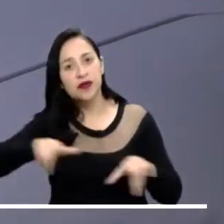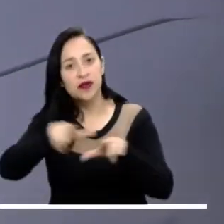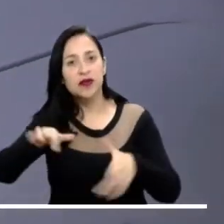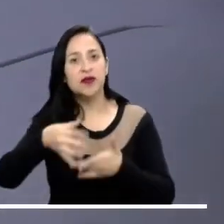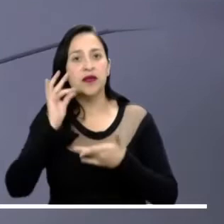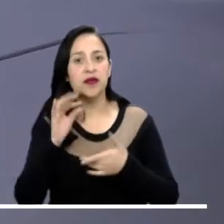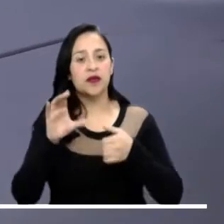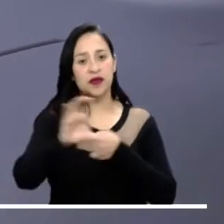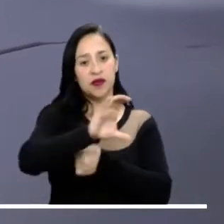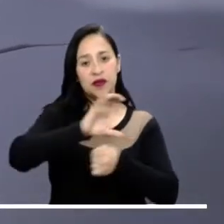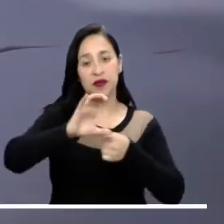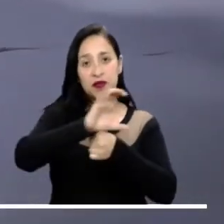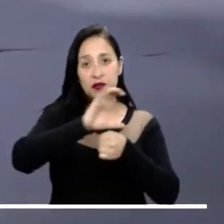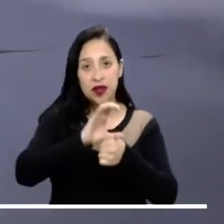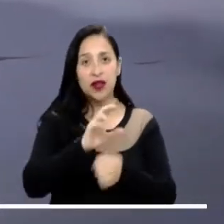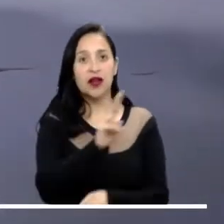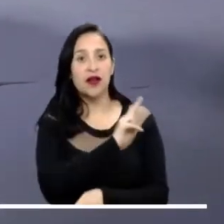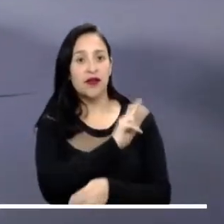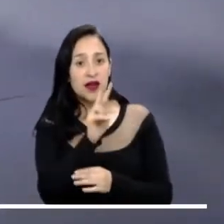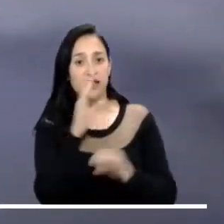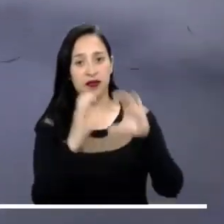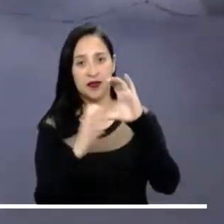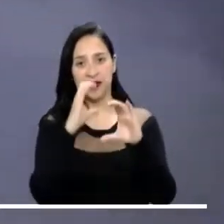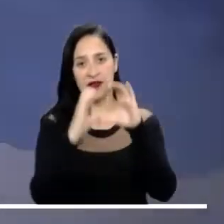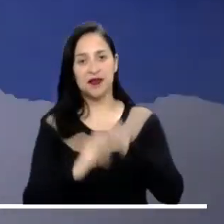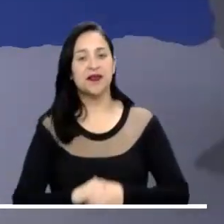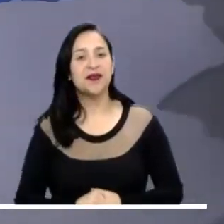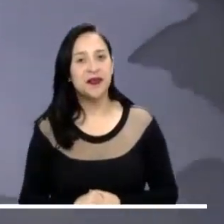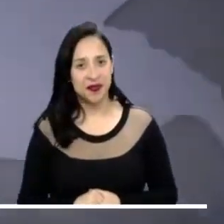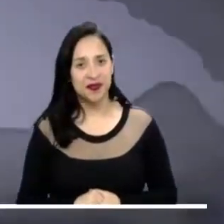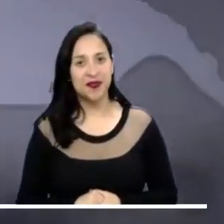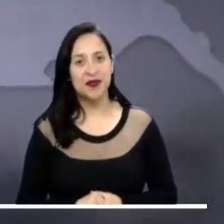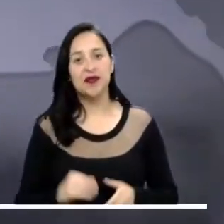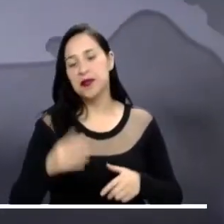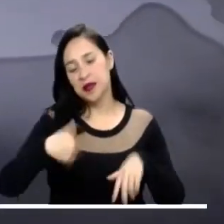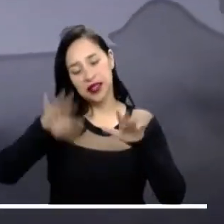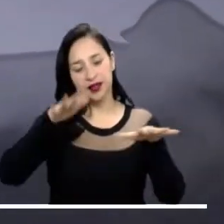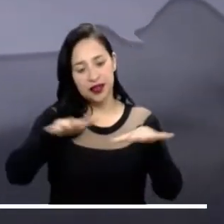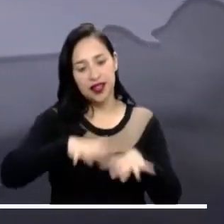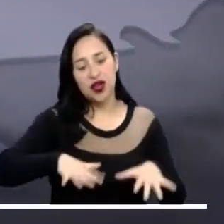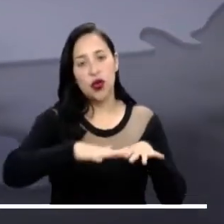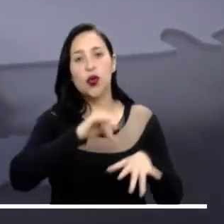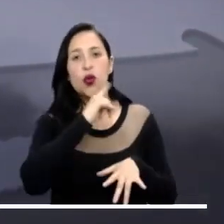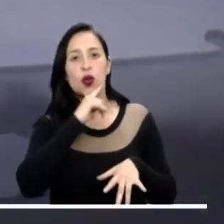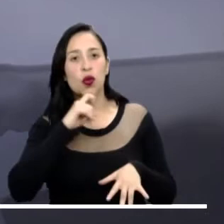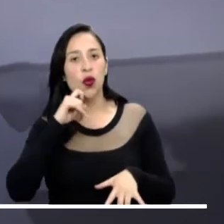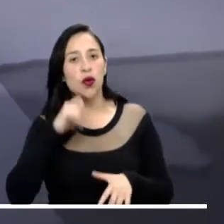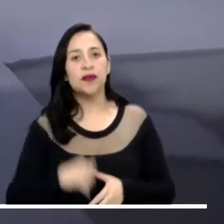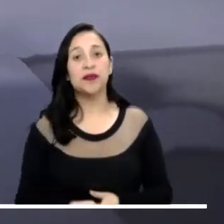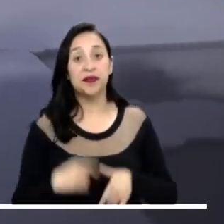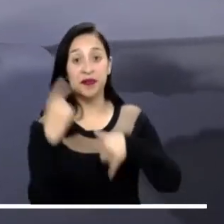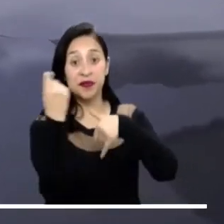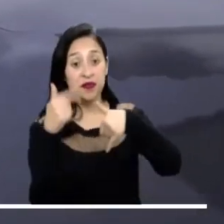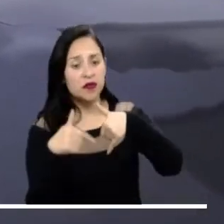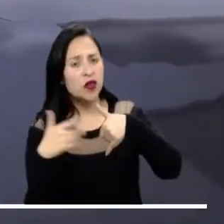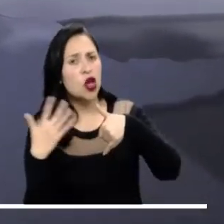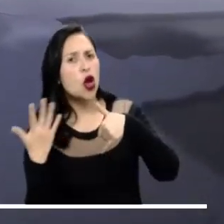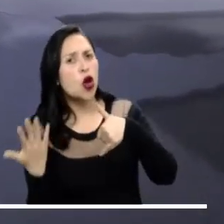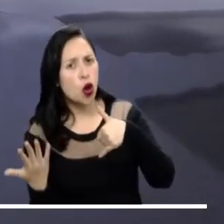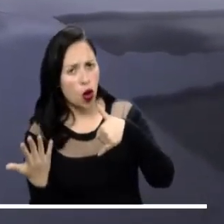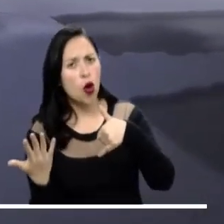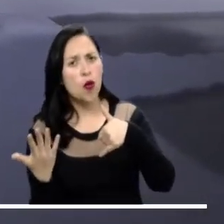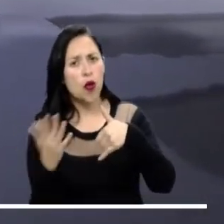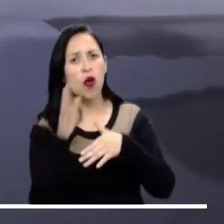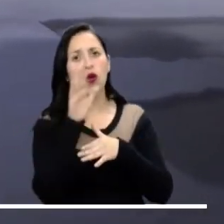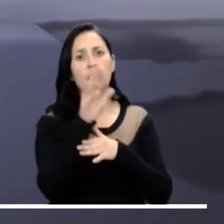Eje Cafetero, Cundinamarca y las montañas de Valle del Cauca y Cauca. Por lo demás, reinará el tiempo seco en la zona. El tiempo en los llanos